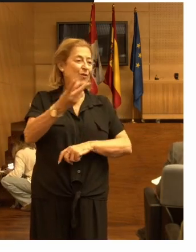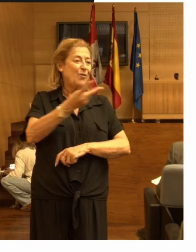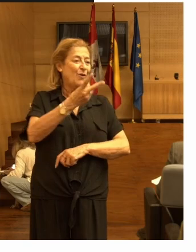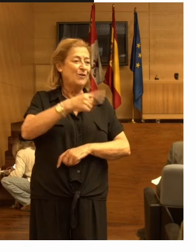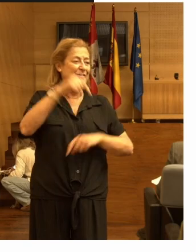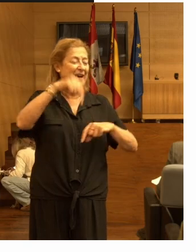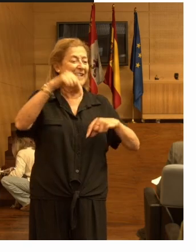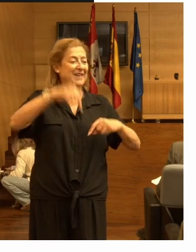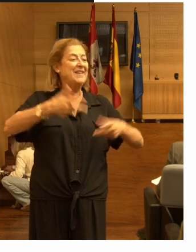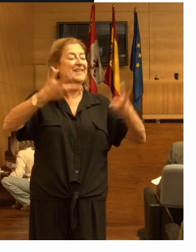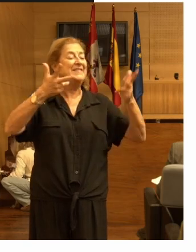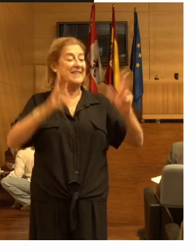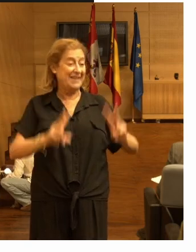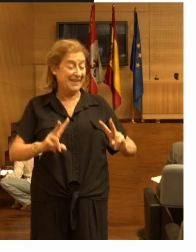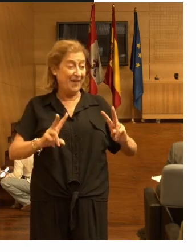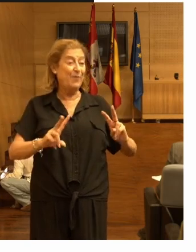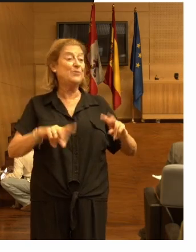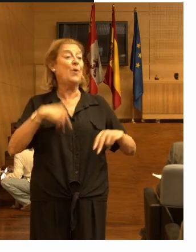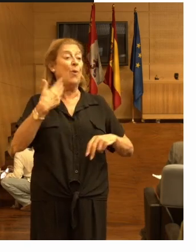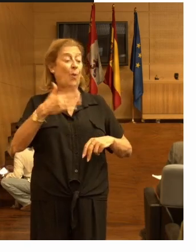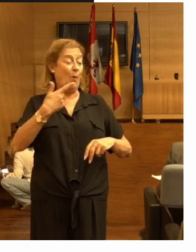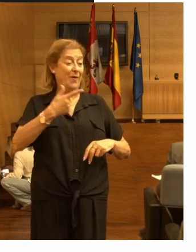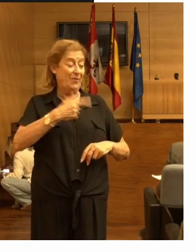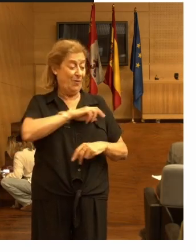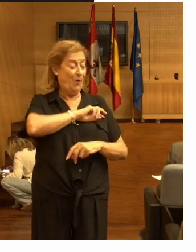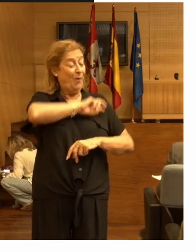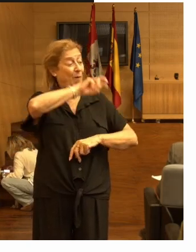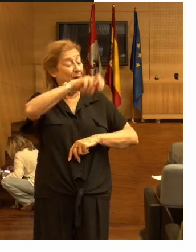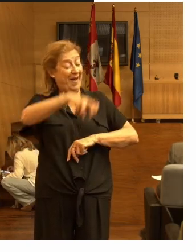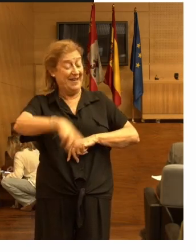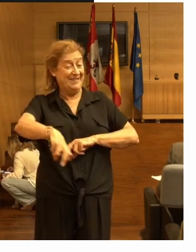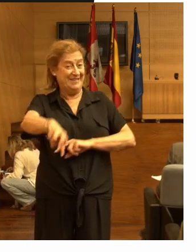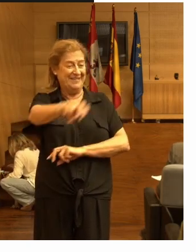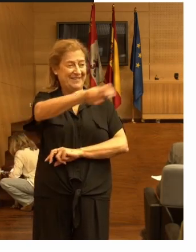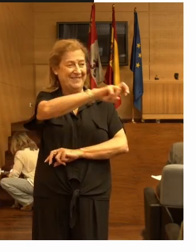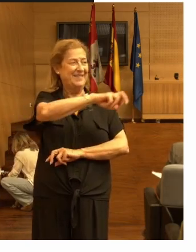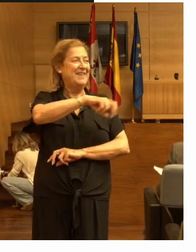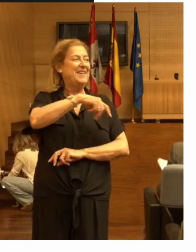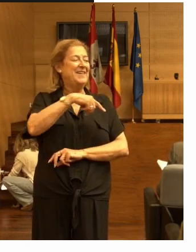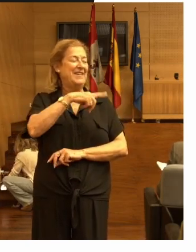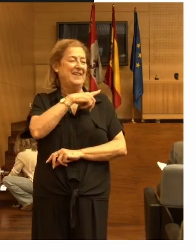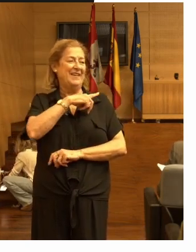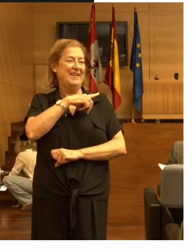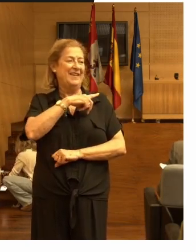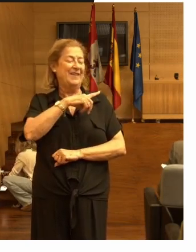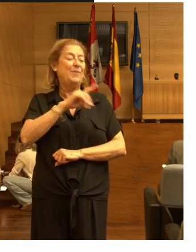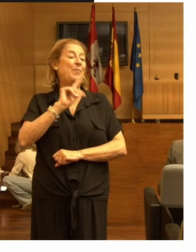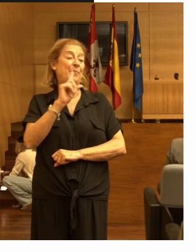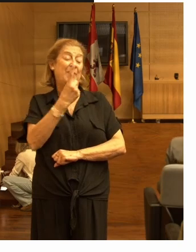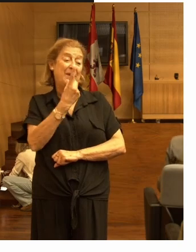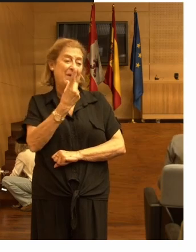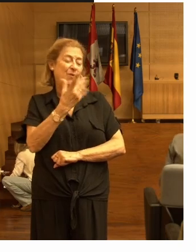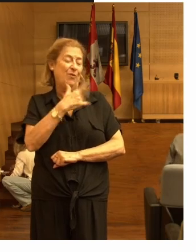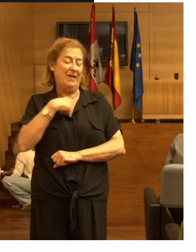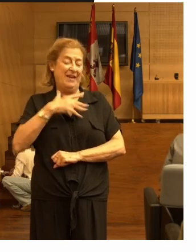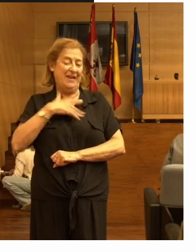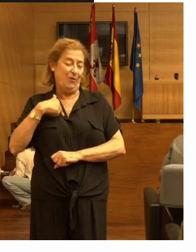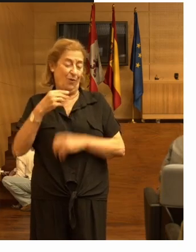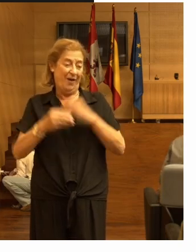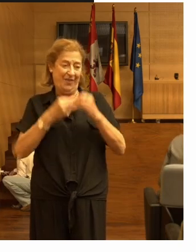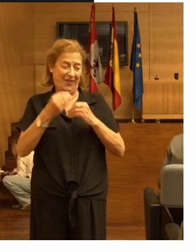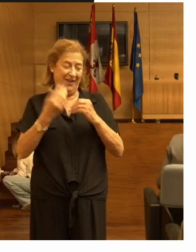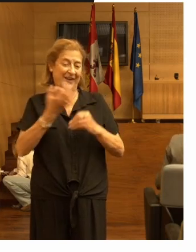ahora los bajáis de las de la pantalla y lo primero que quería hacer